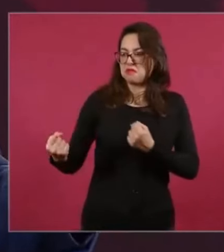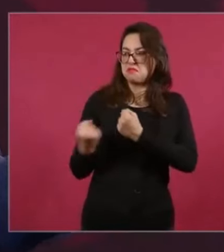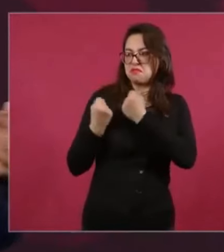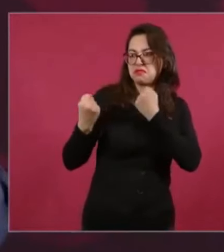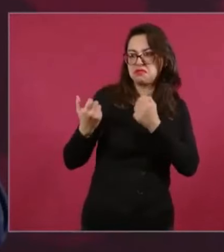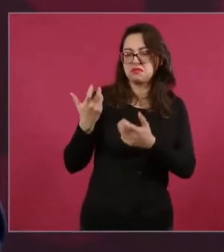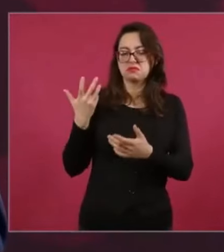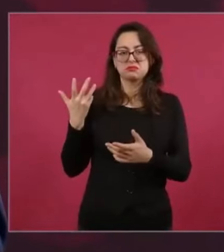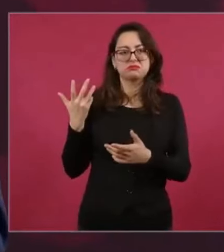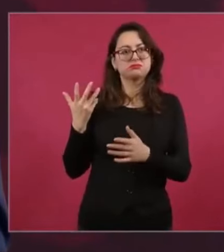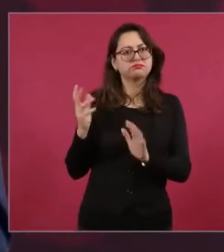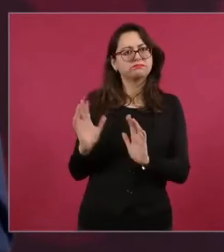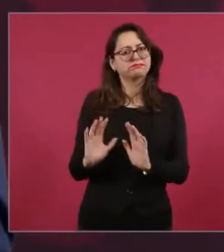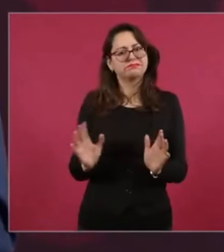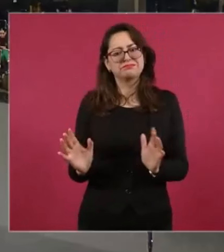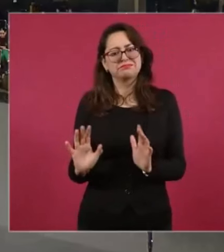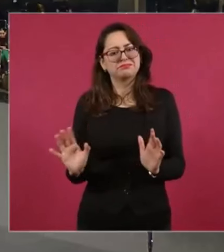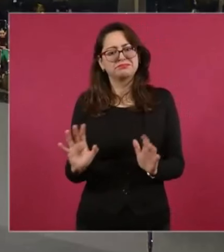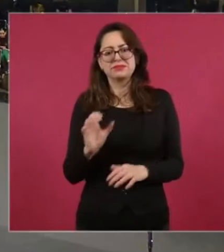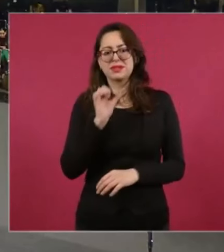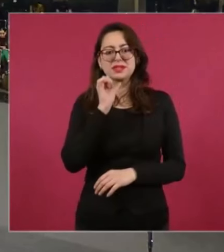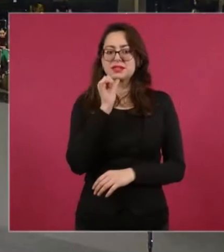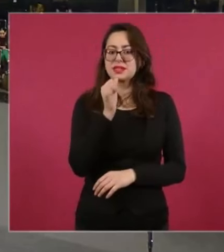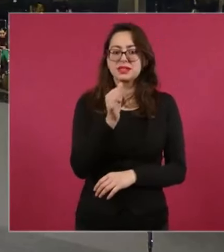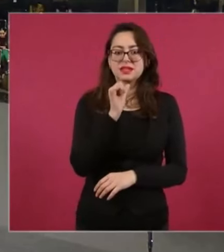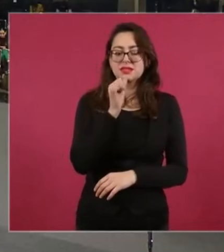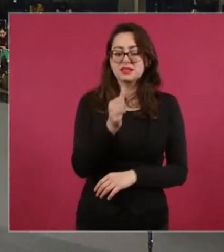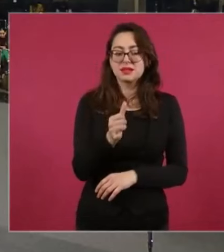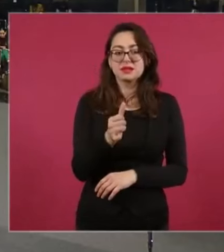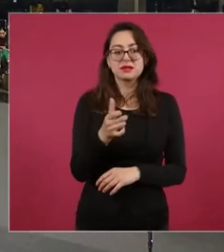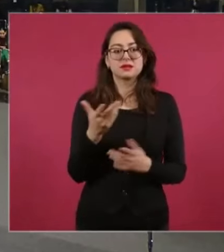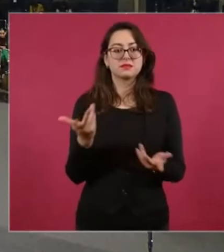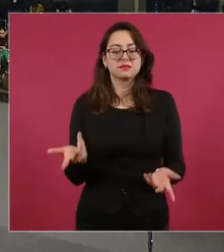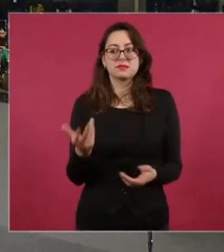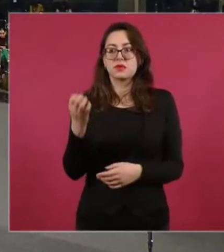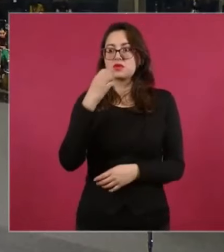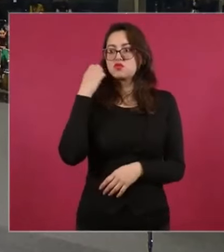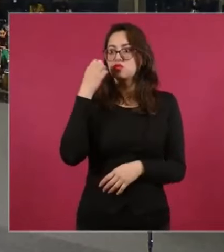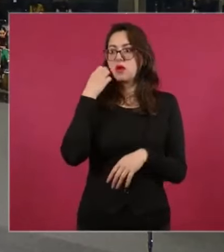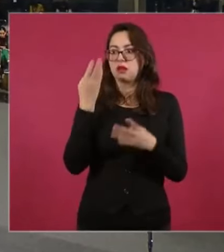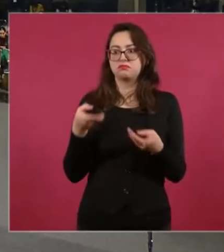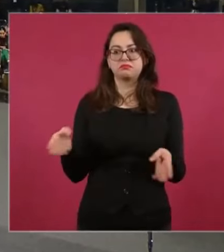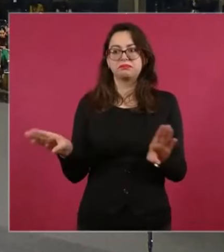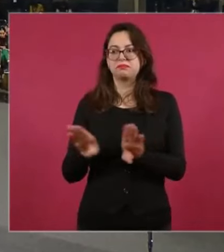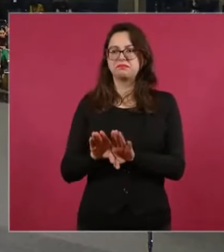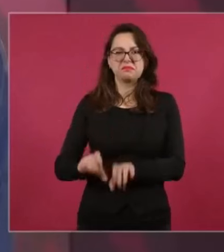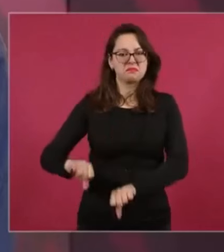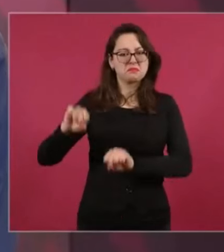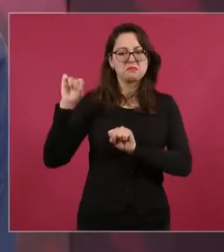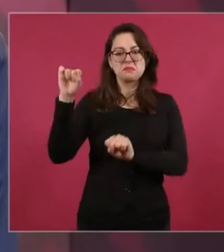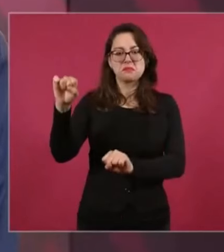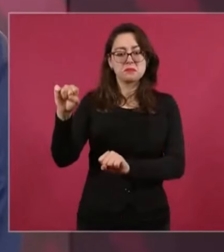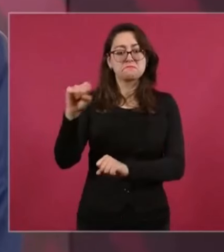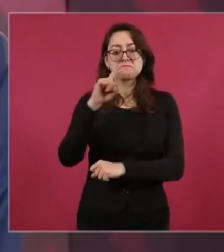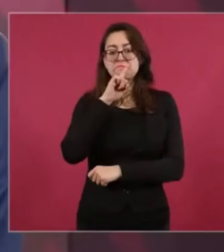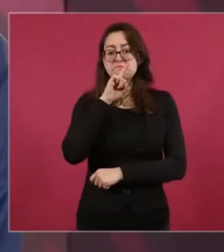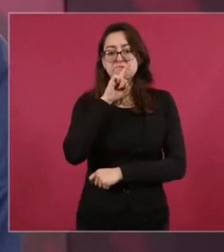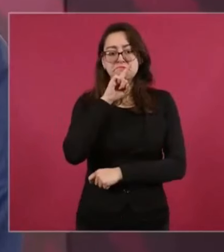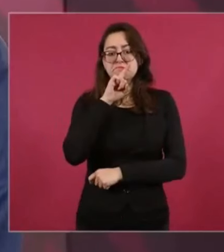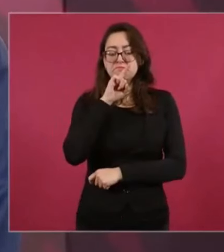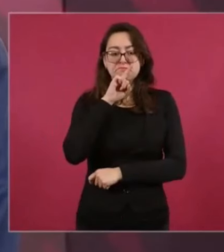se han cerrado las escuelas, no habido paros.